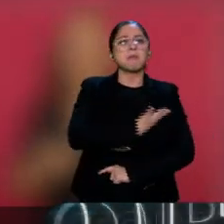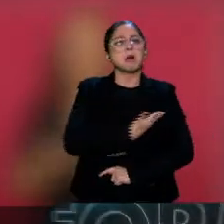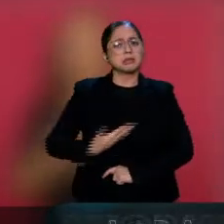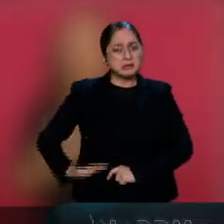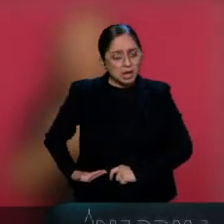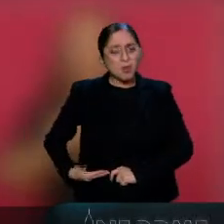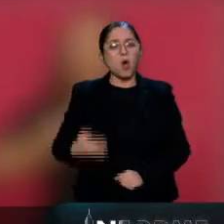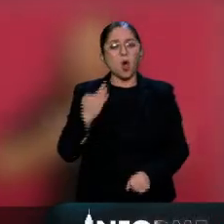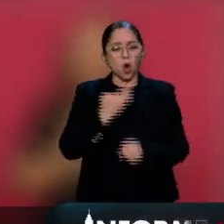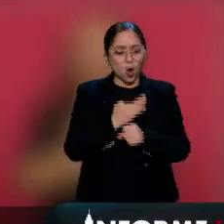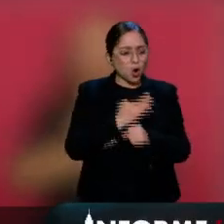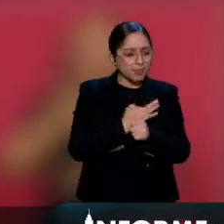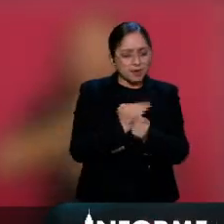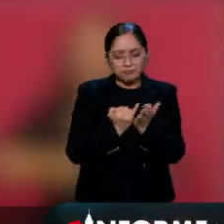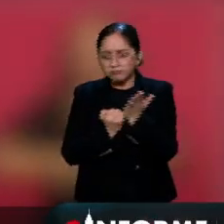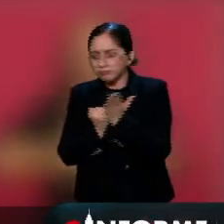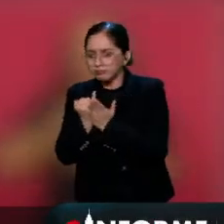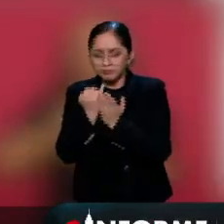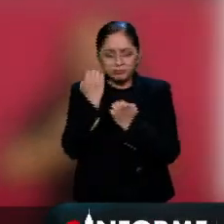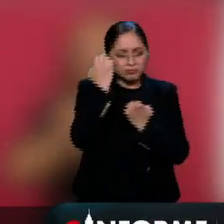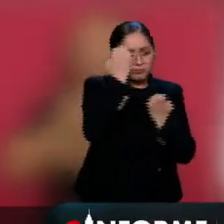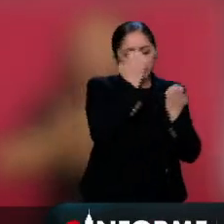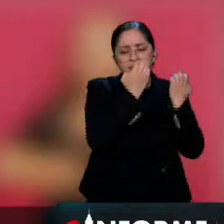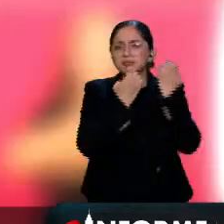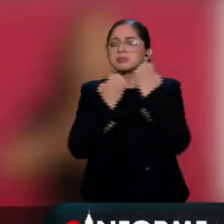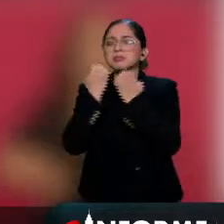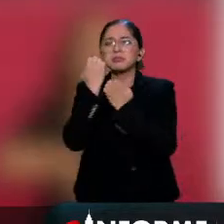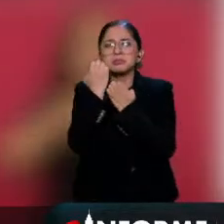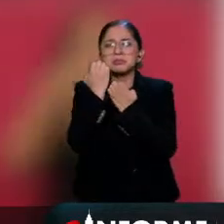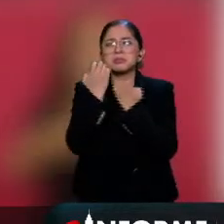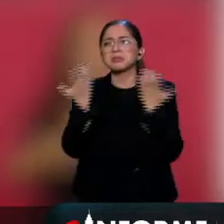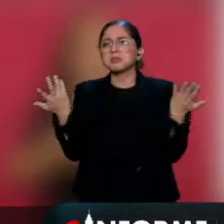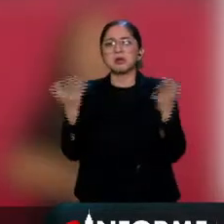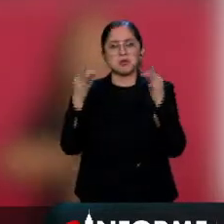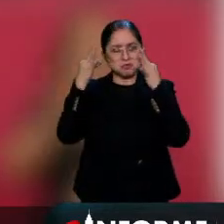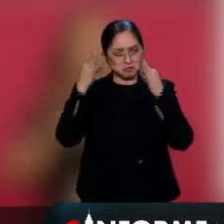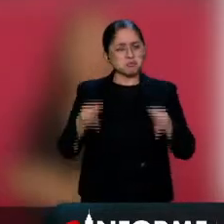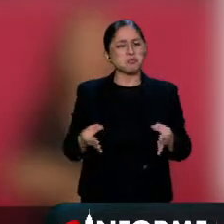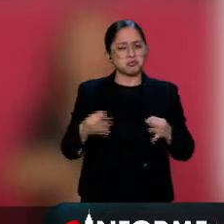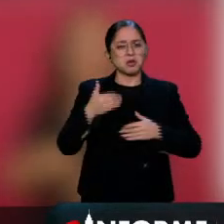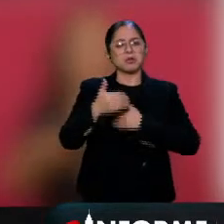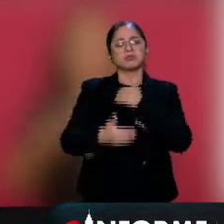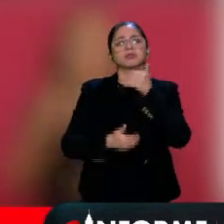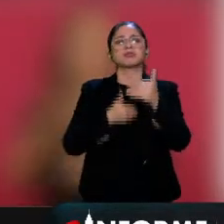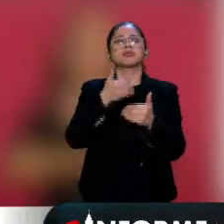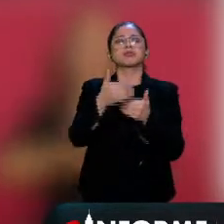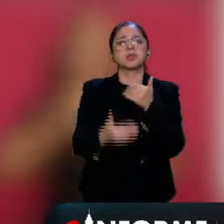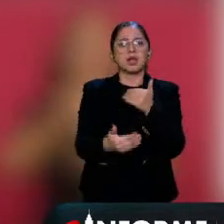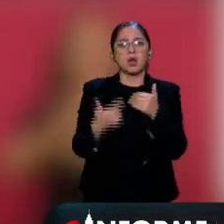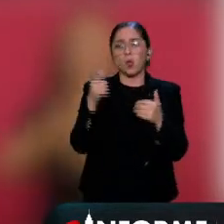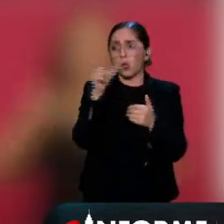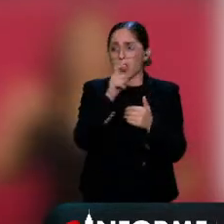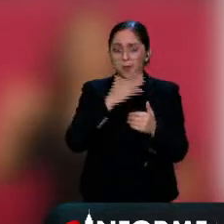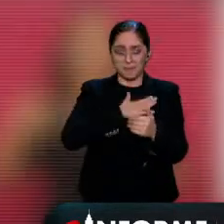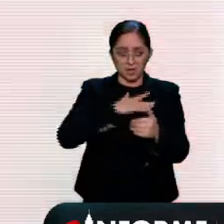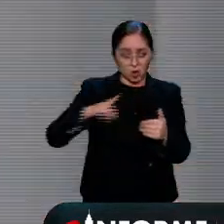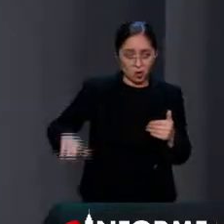se están tomando, terminen consolidadas al fin de mi gobierno.